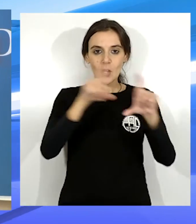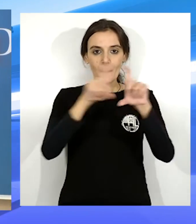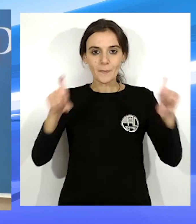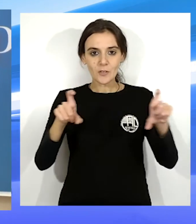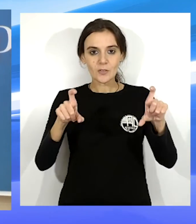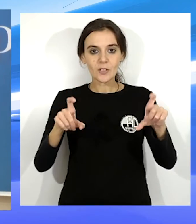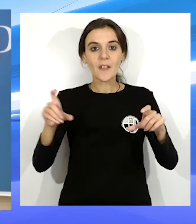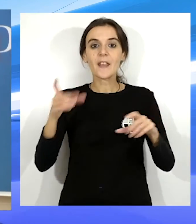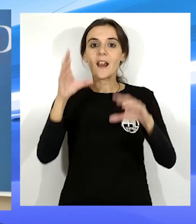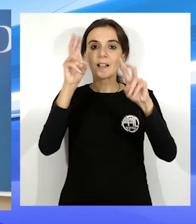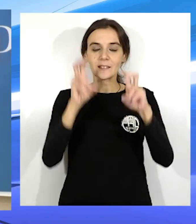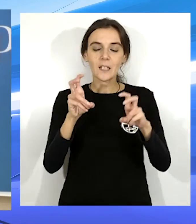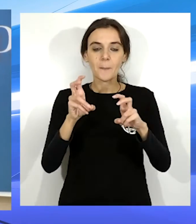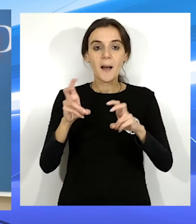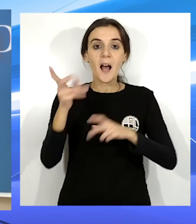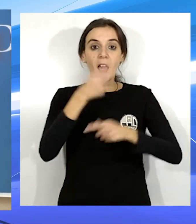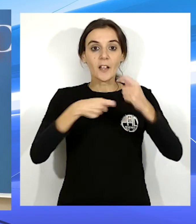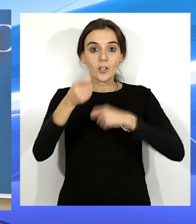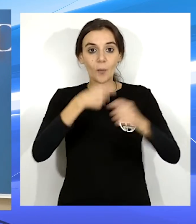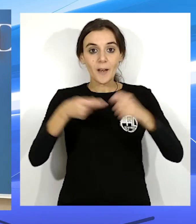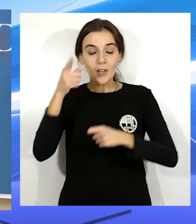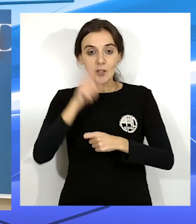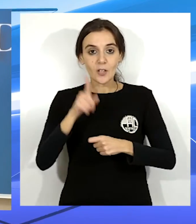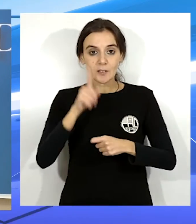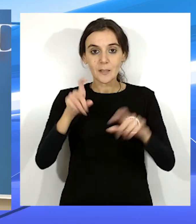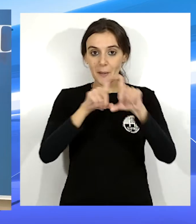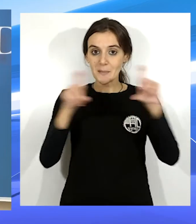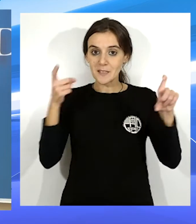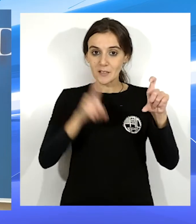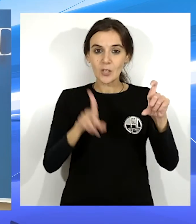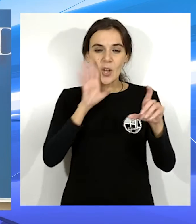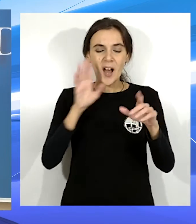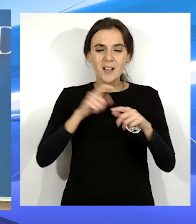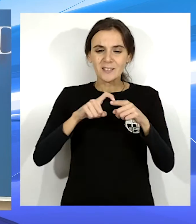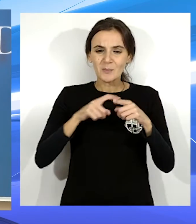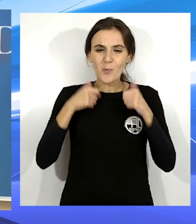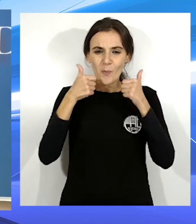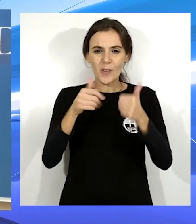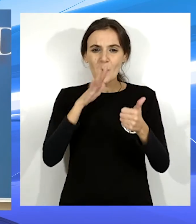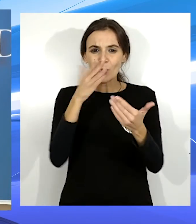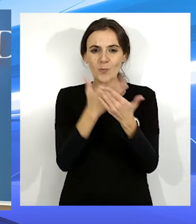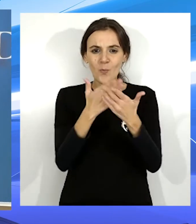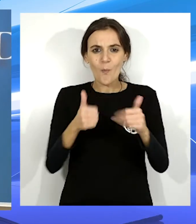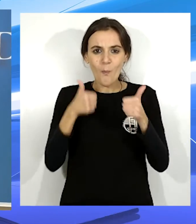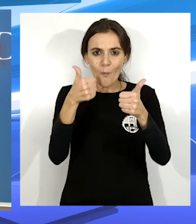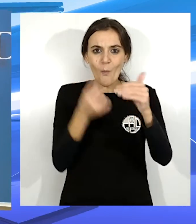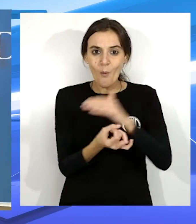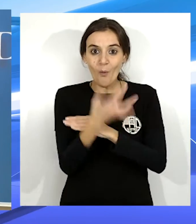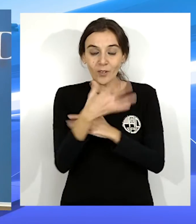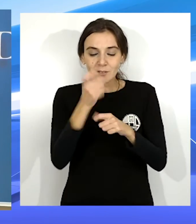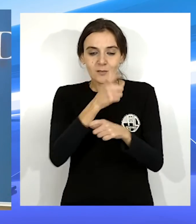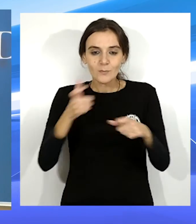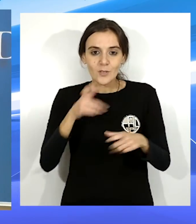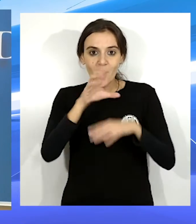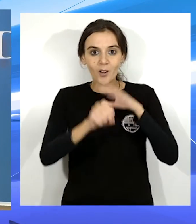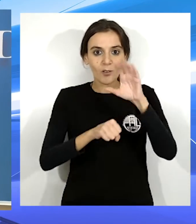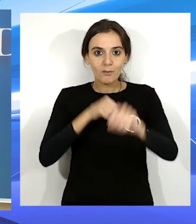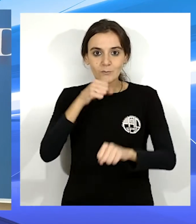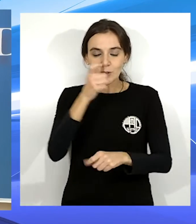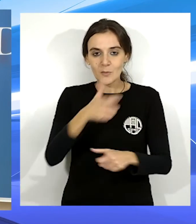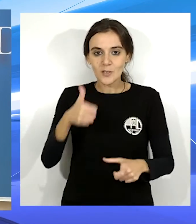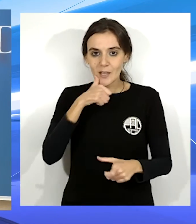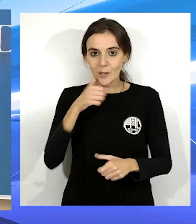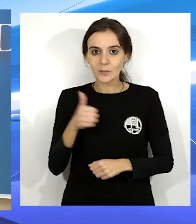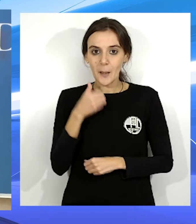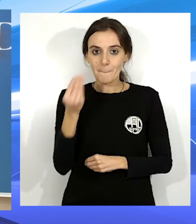empresarios a través de la Cámara de Comercio y la Confederación de Empresarios. Decir que agradecemos este tipo de iniciativas porque esto va a propulsar e impulsar el consumo